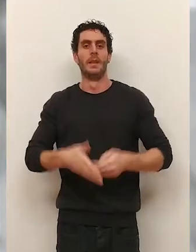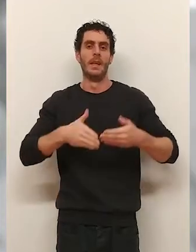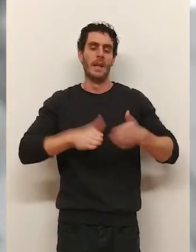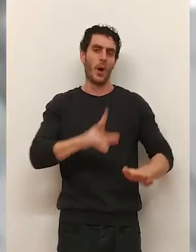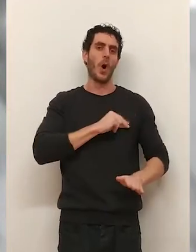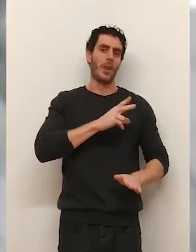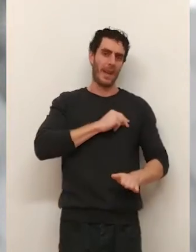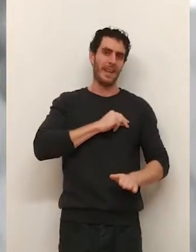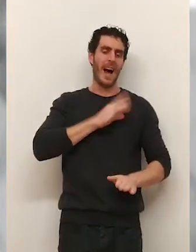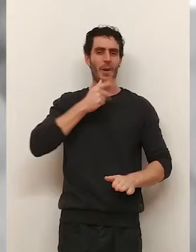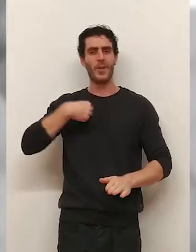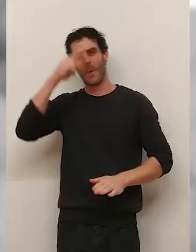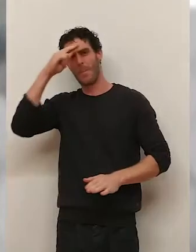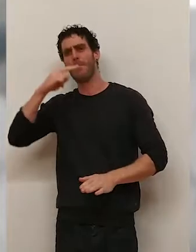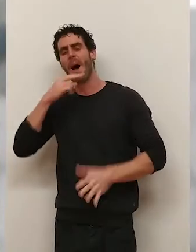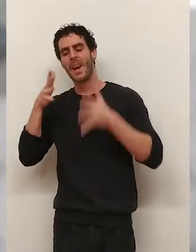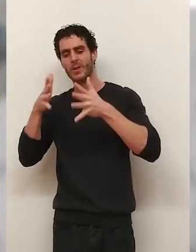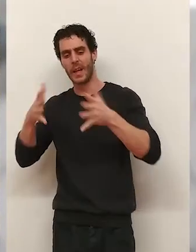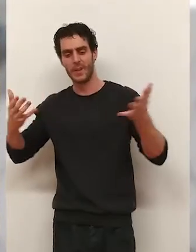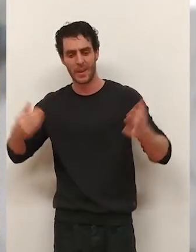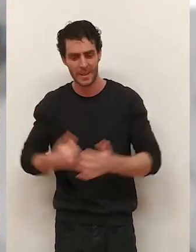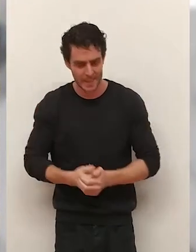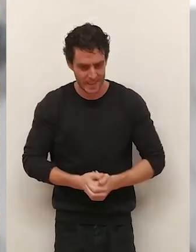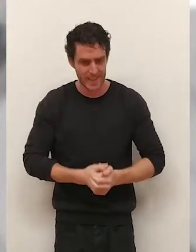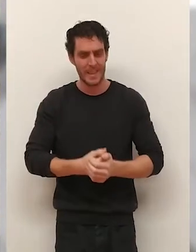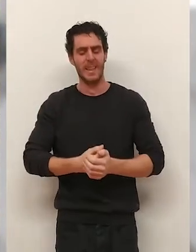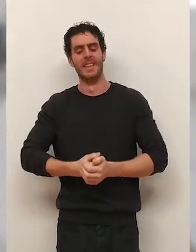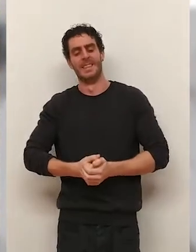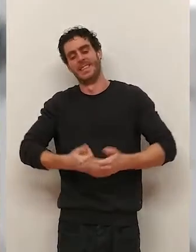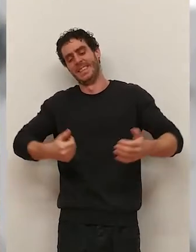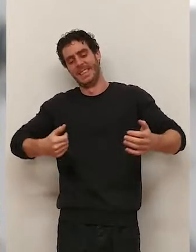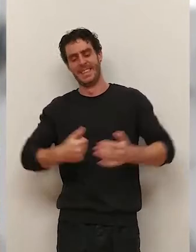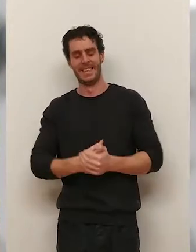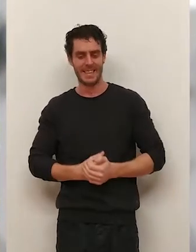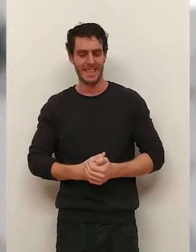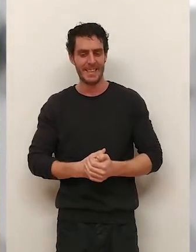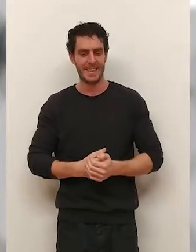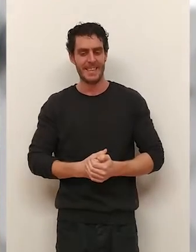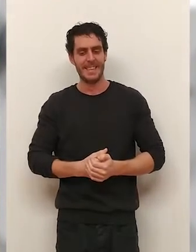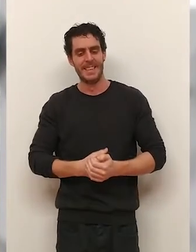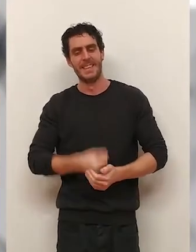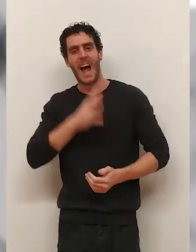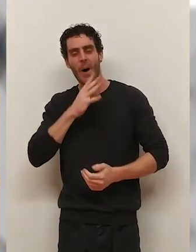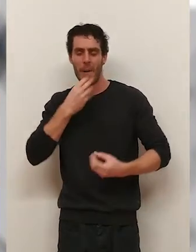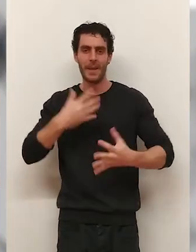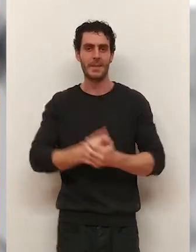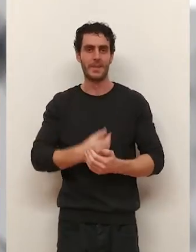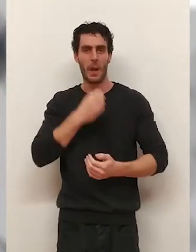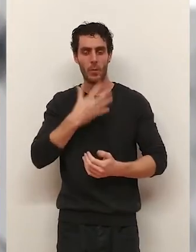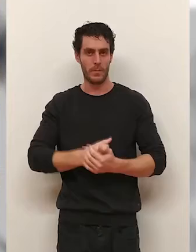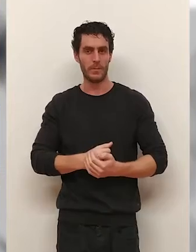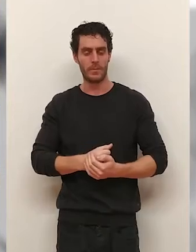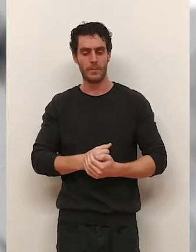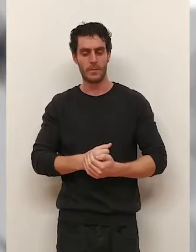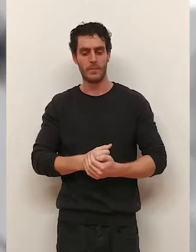del concejal y ahora yo soy el padre del consejero. Entonces, bueno, por un momento, ahora estamos, pero bueno,